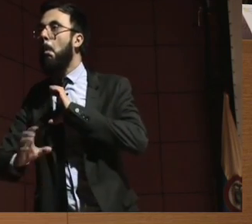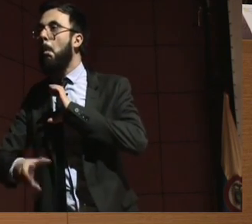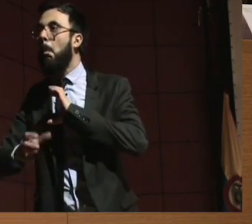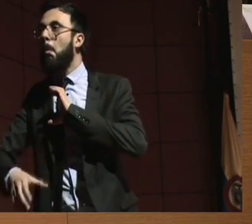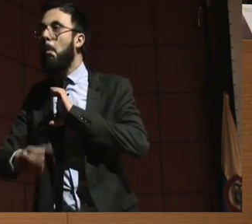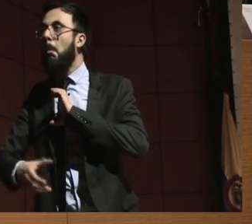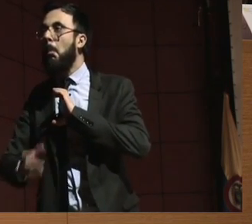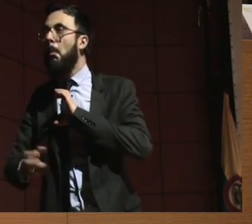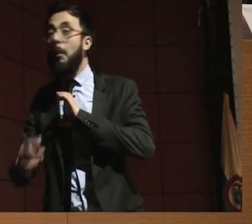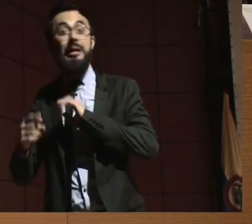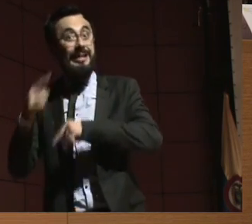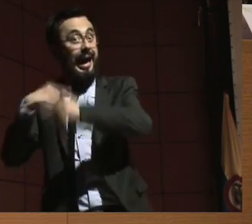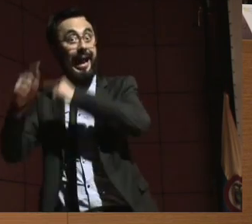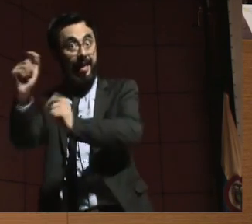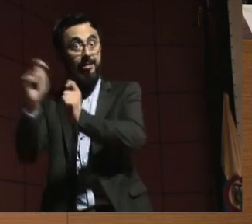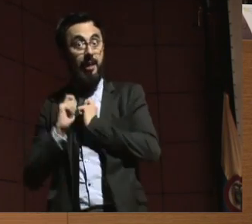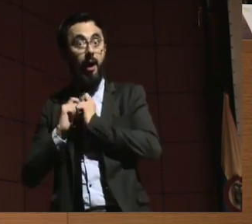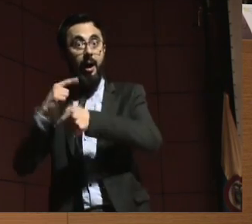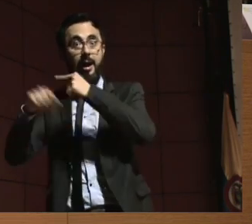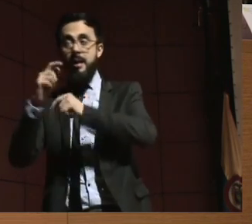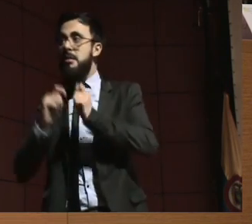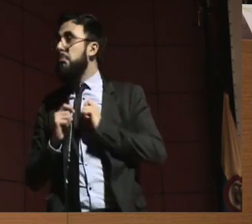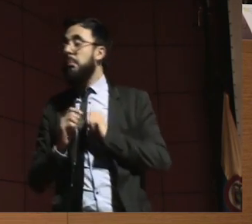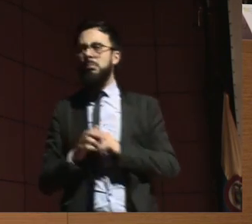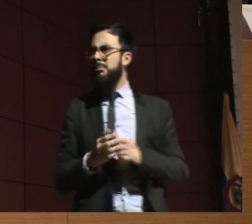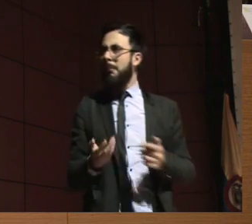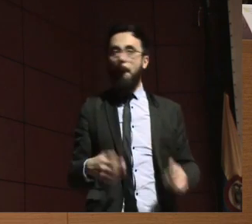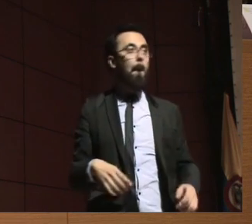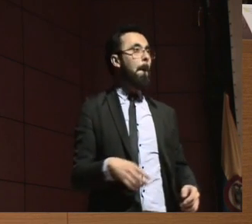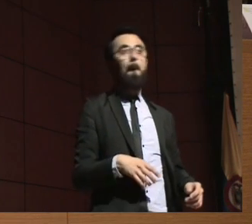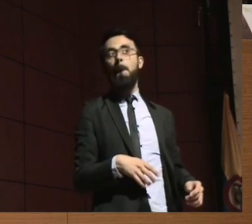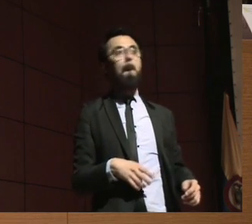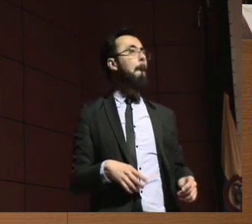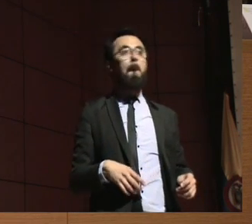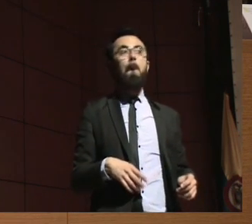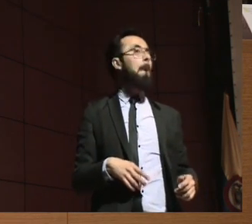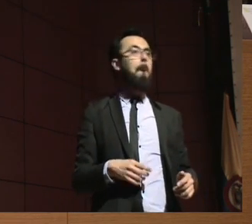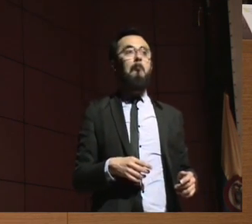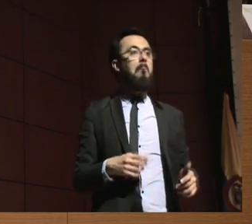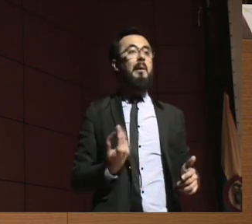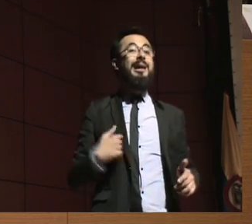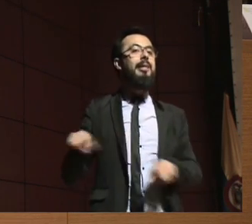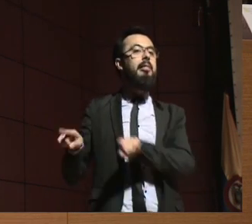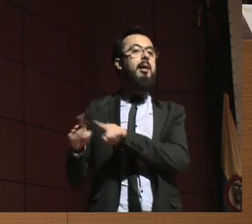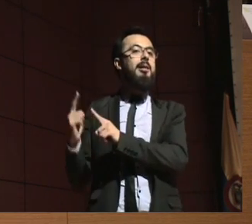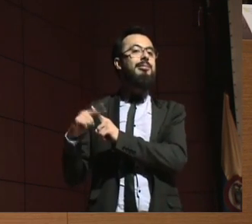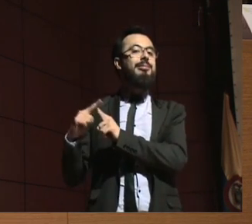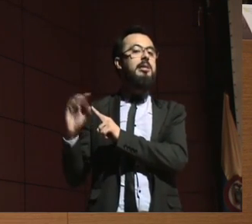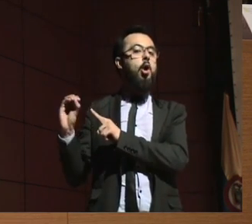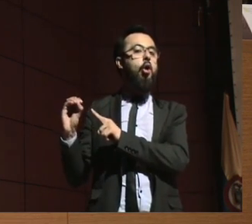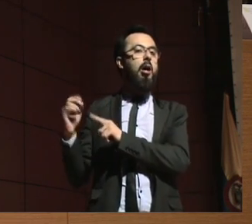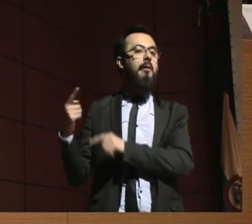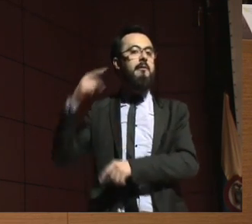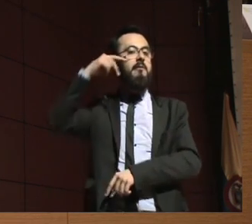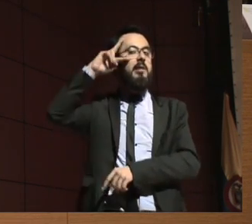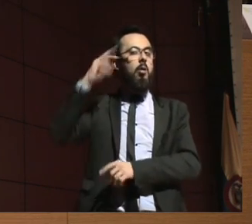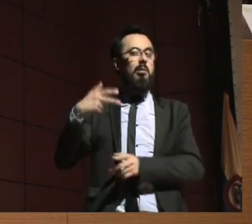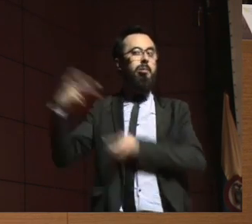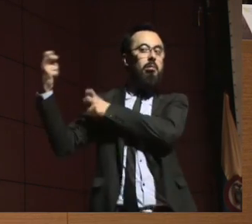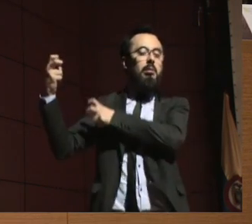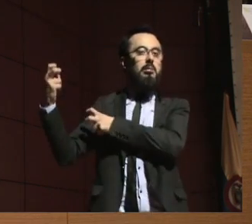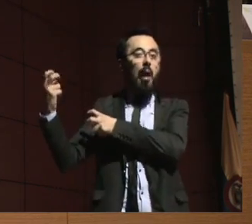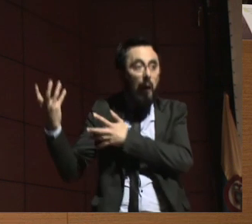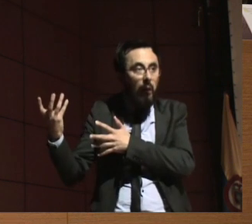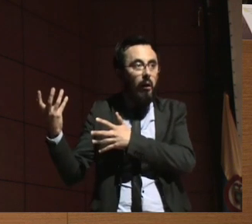es decir, la familia está donde están los afectos y eso uno solamente lo puede saber si uno habla cara a cara con la